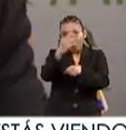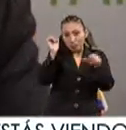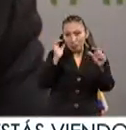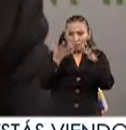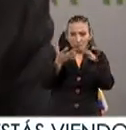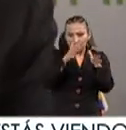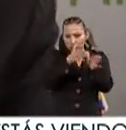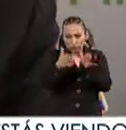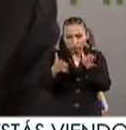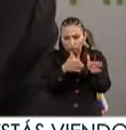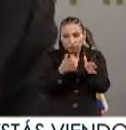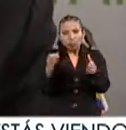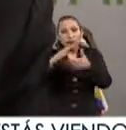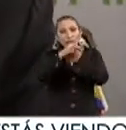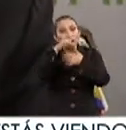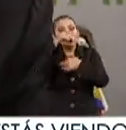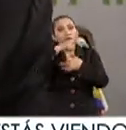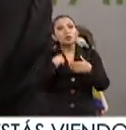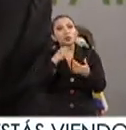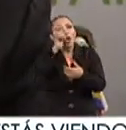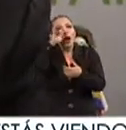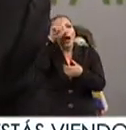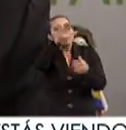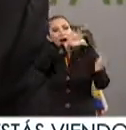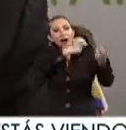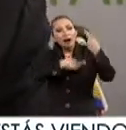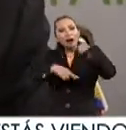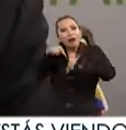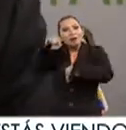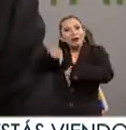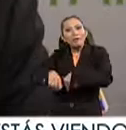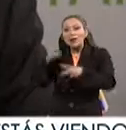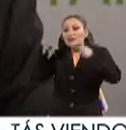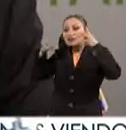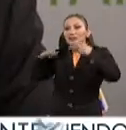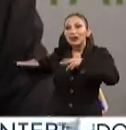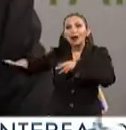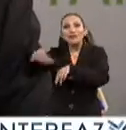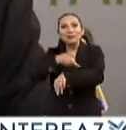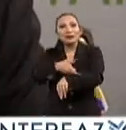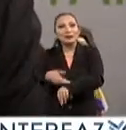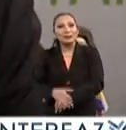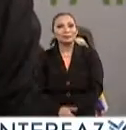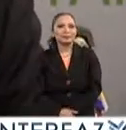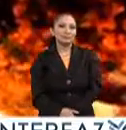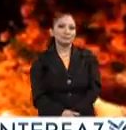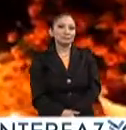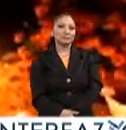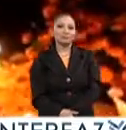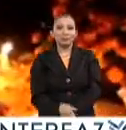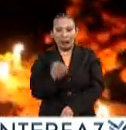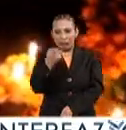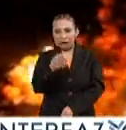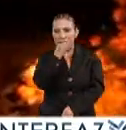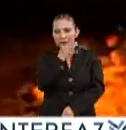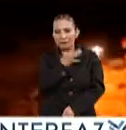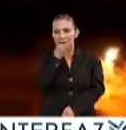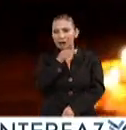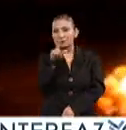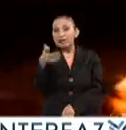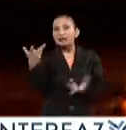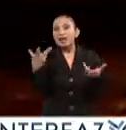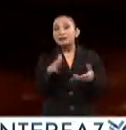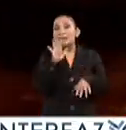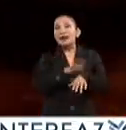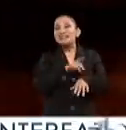por ahí y son las ánimas que regresan a visitar a sus familiares en esta celebración se